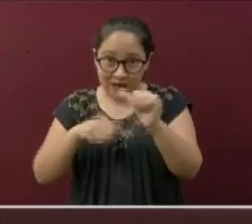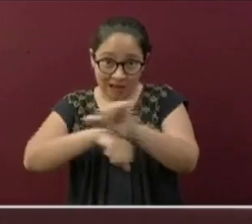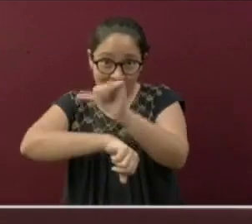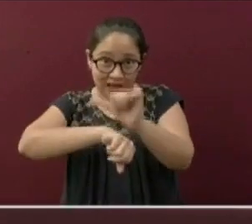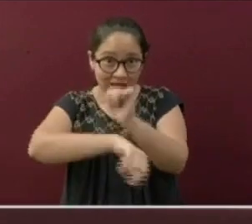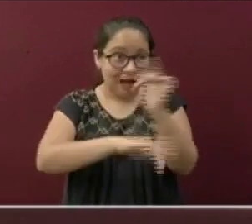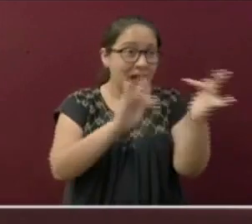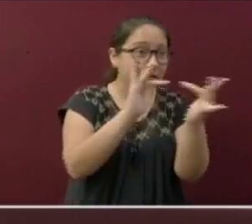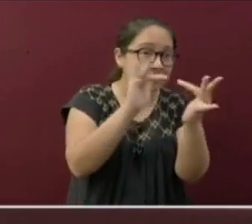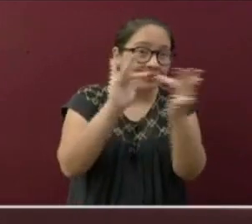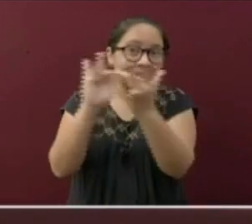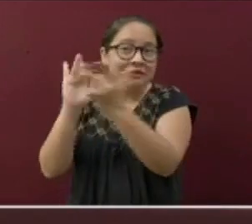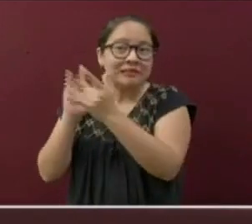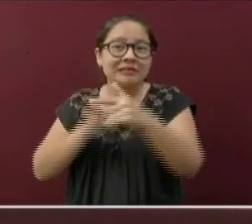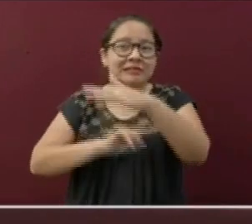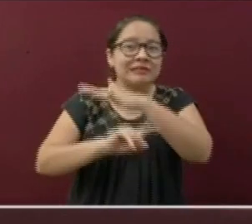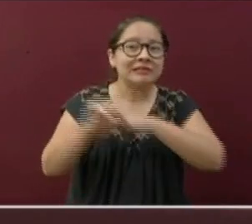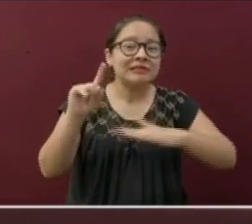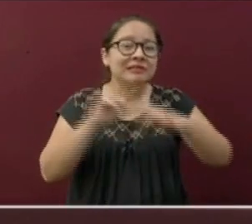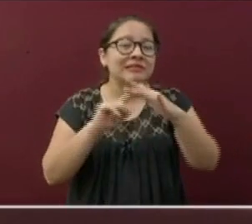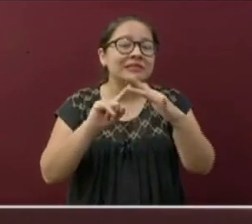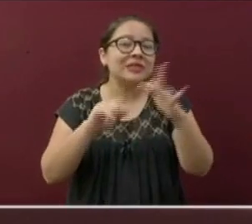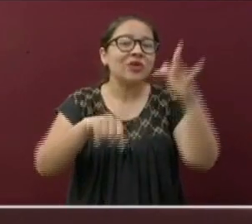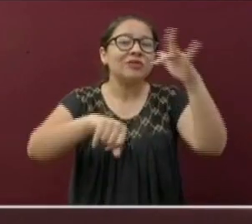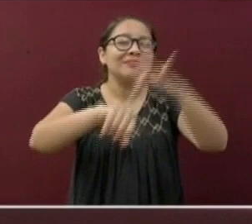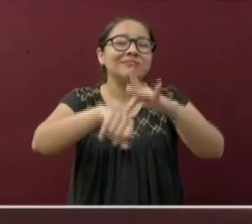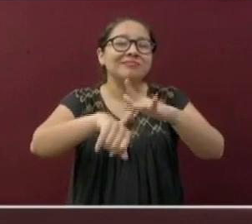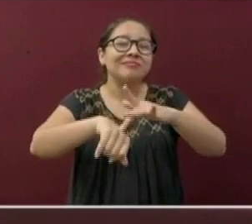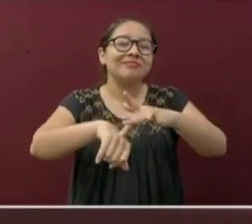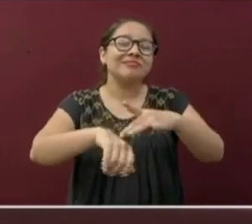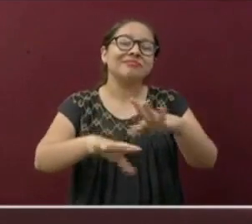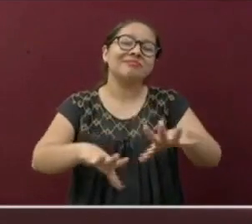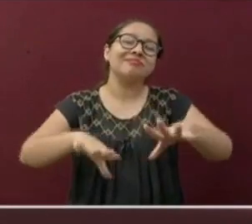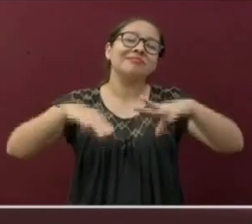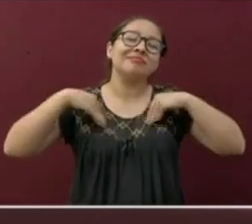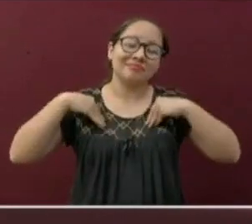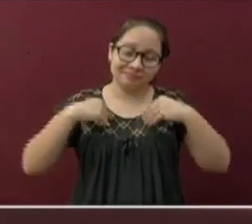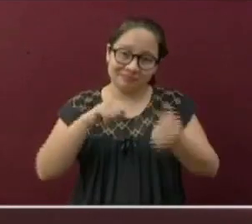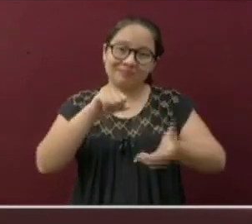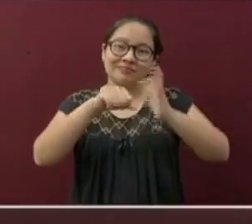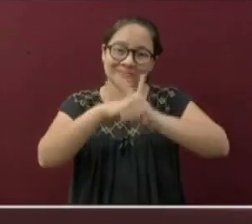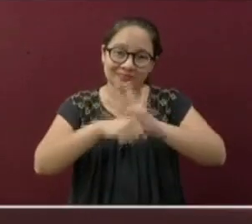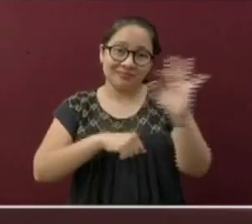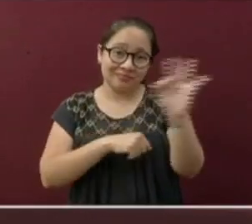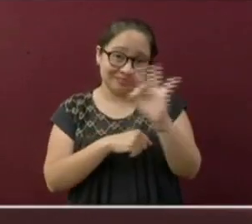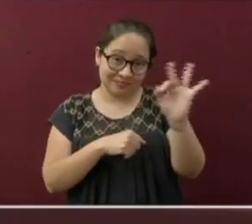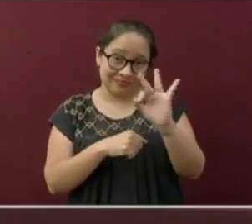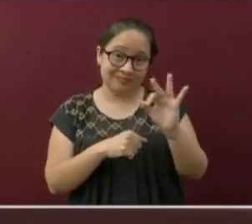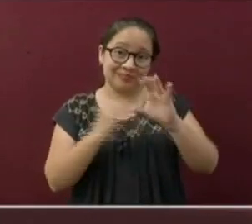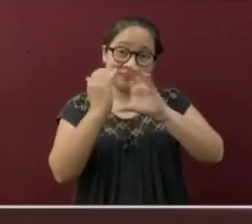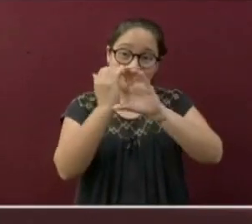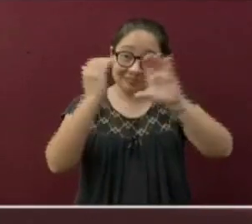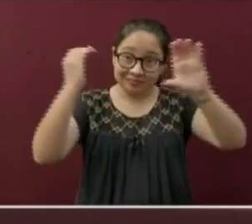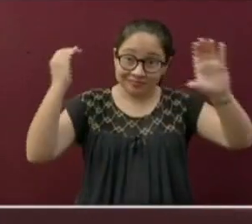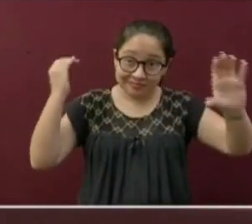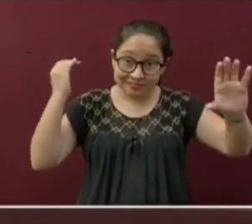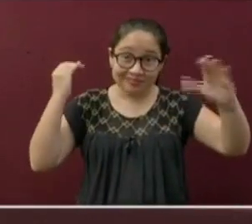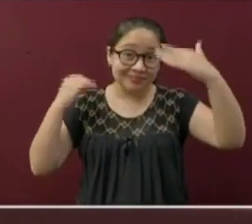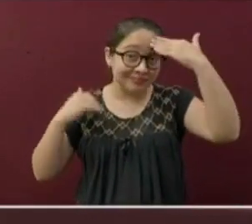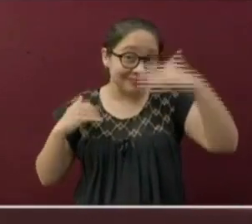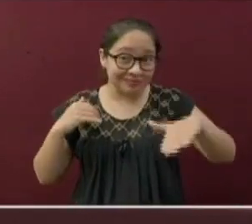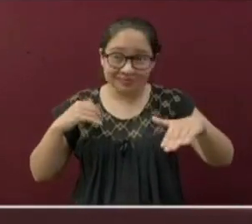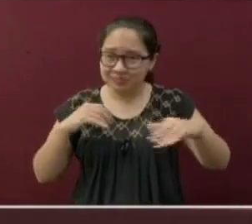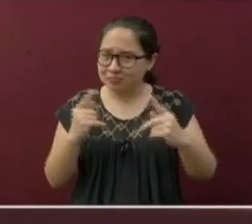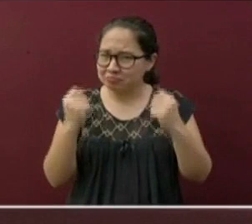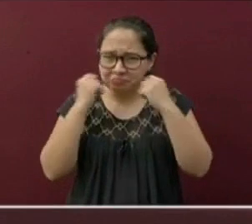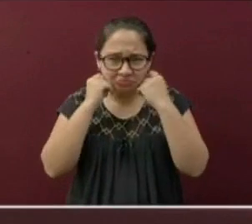con otras personas y superficies que se tocan con frecuencia. Asimismo, viajar en autobús por cualquier